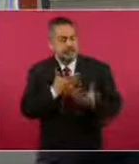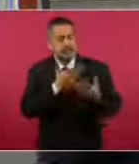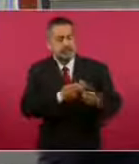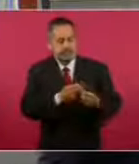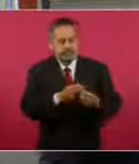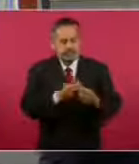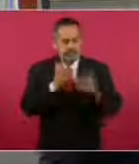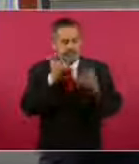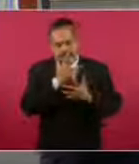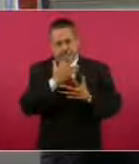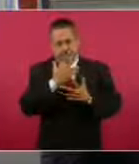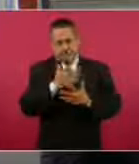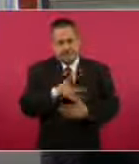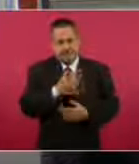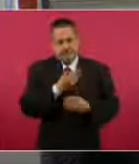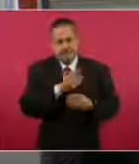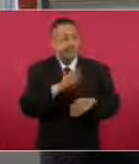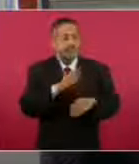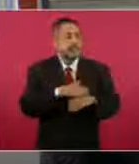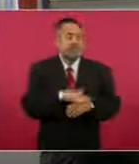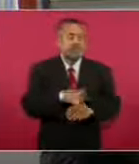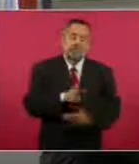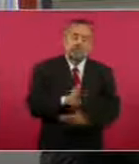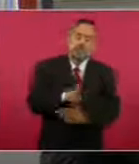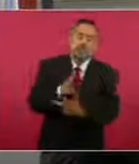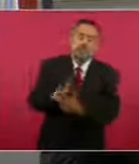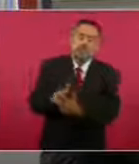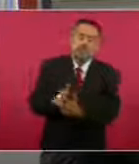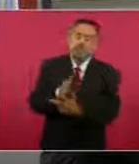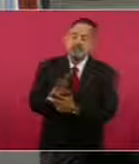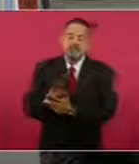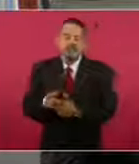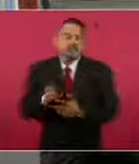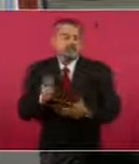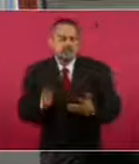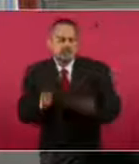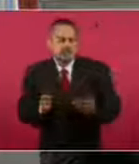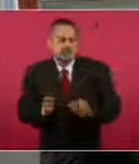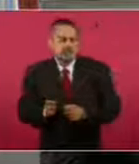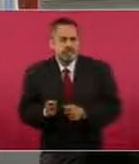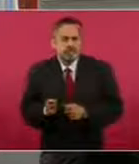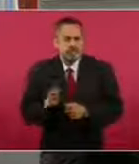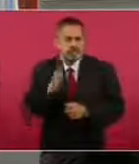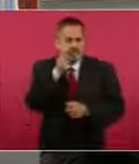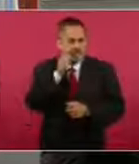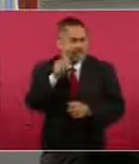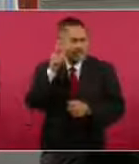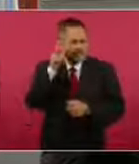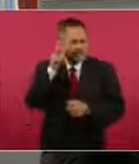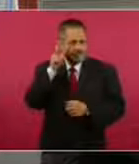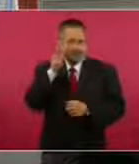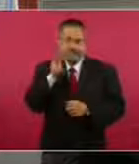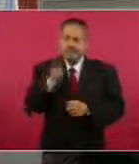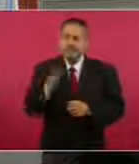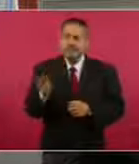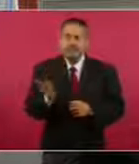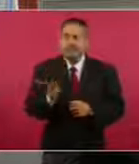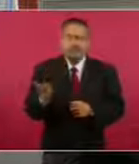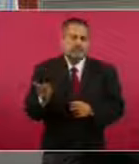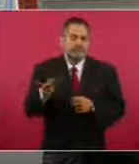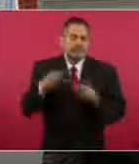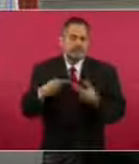consternación por el asesinato en México ante ayer de dos